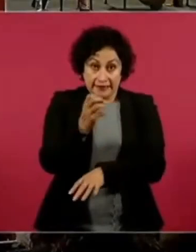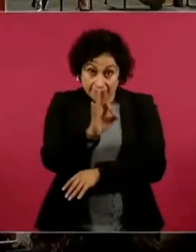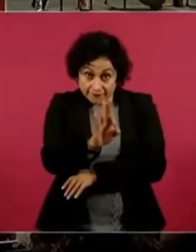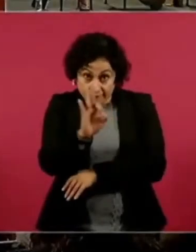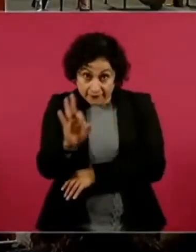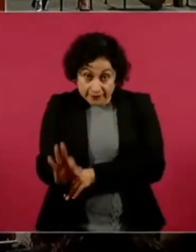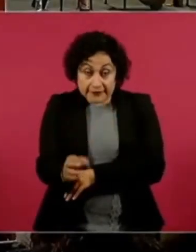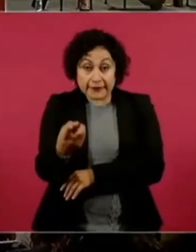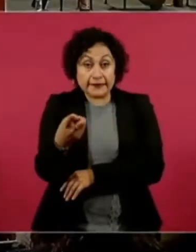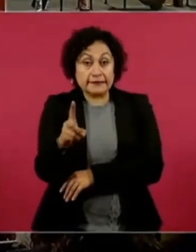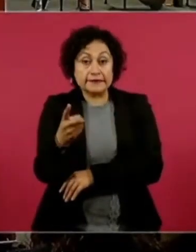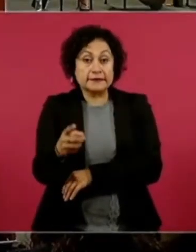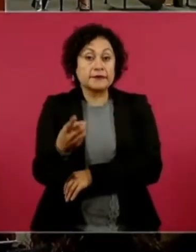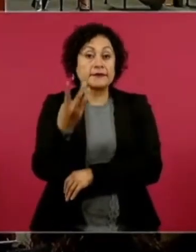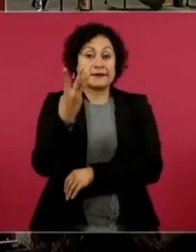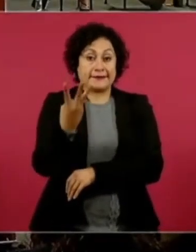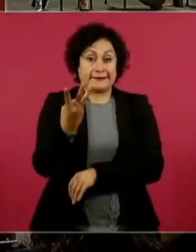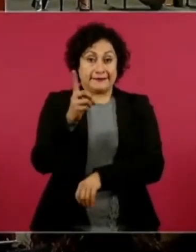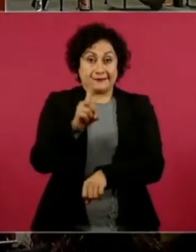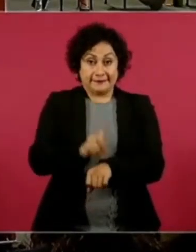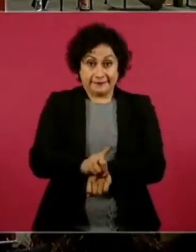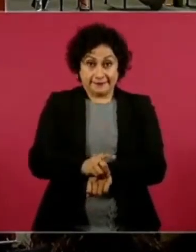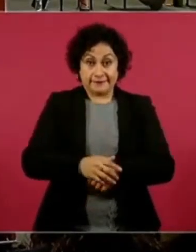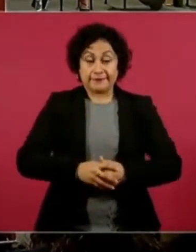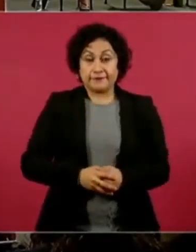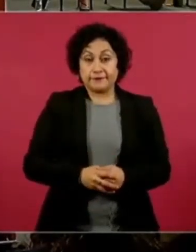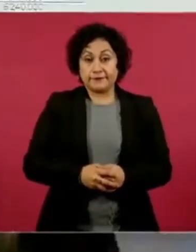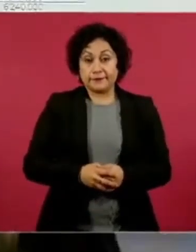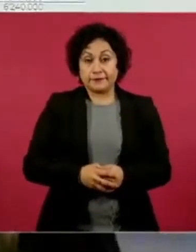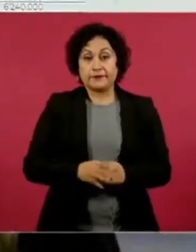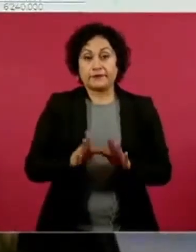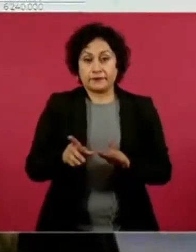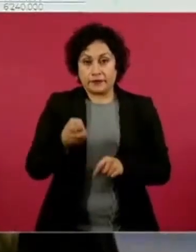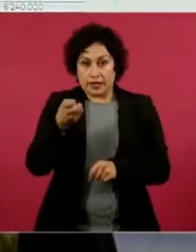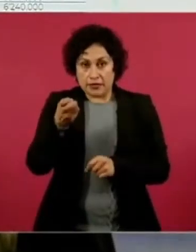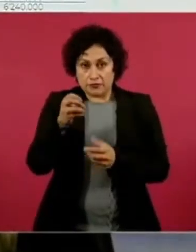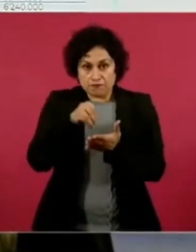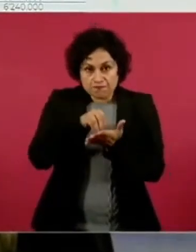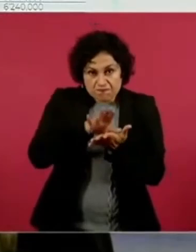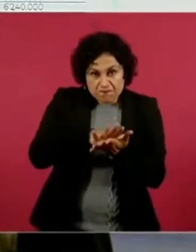y esto es casa por casa,